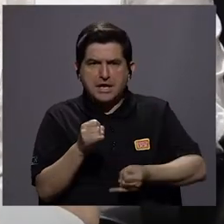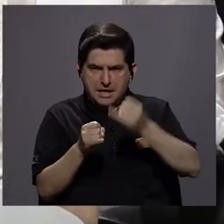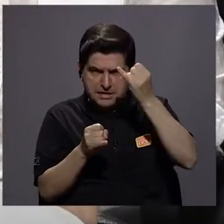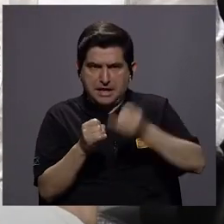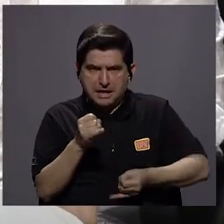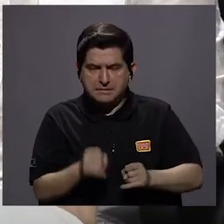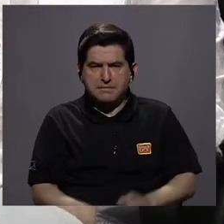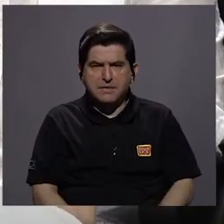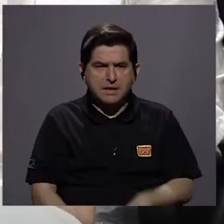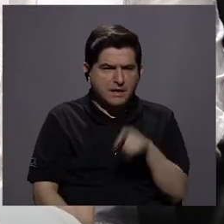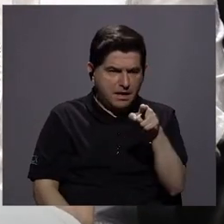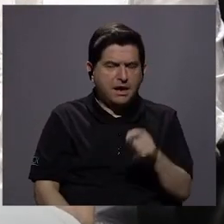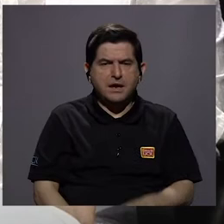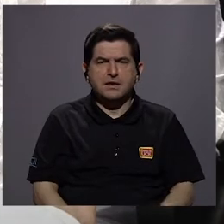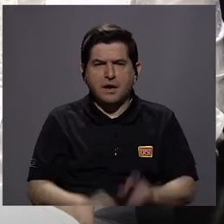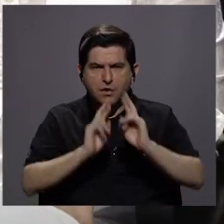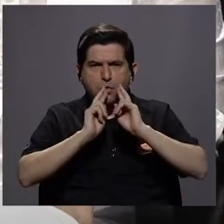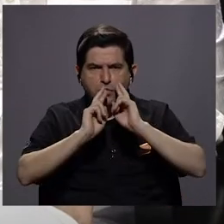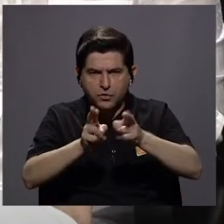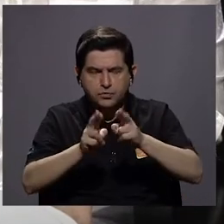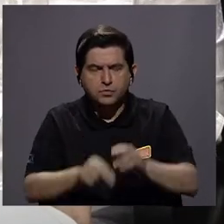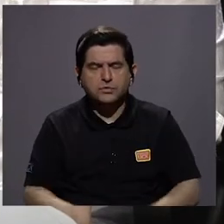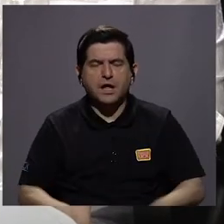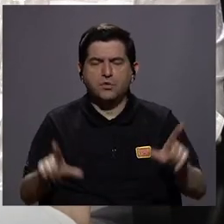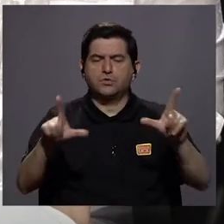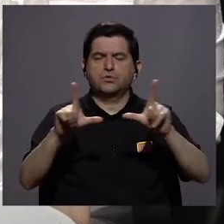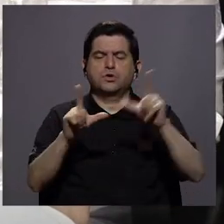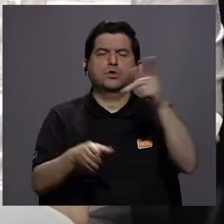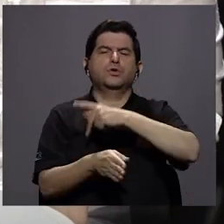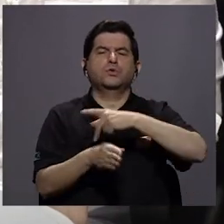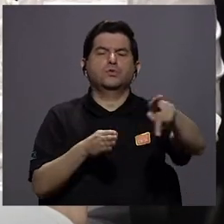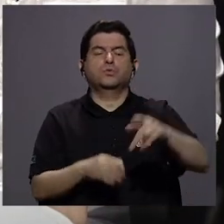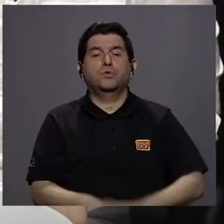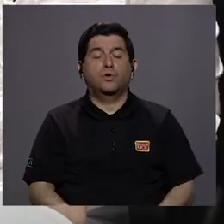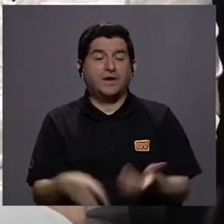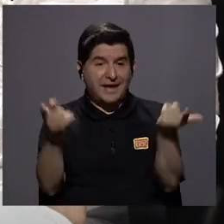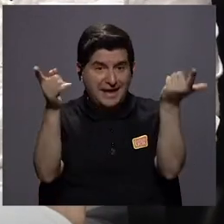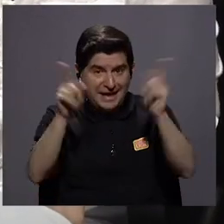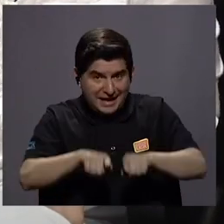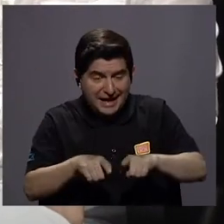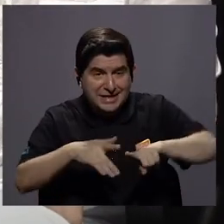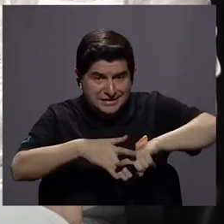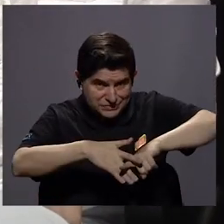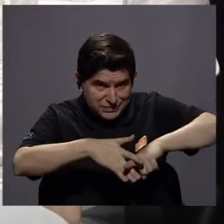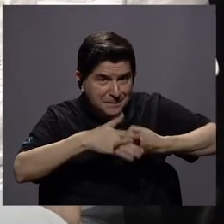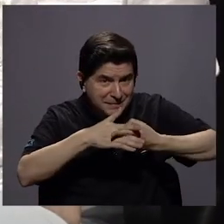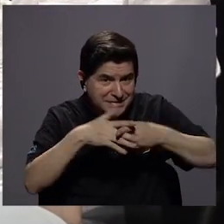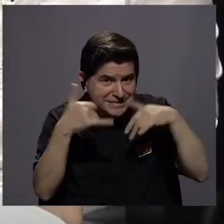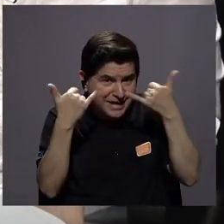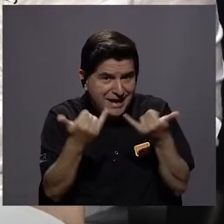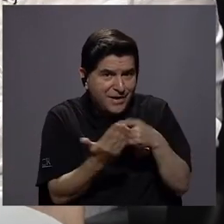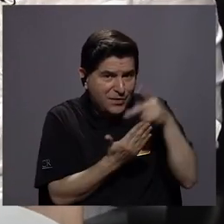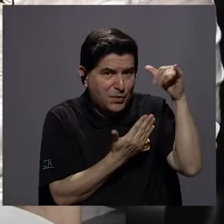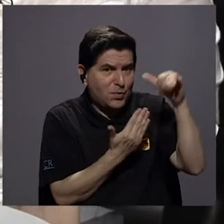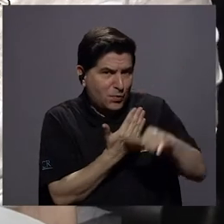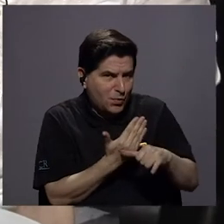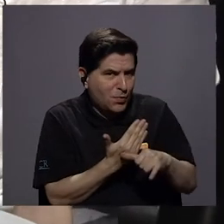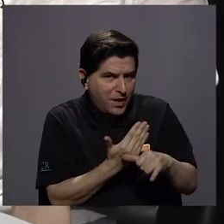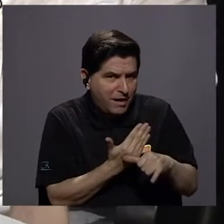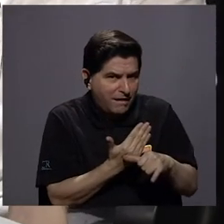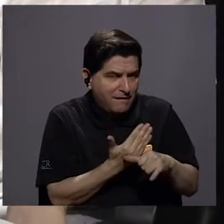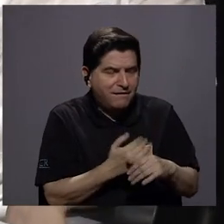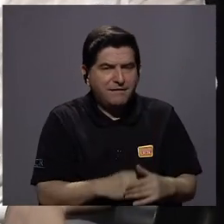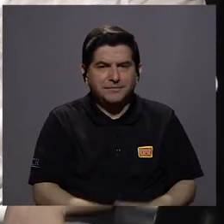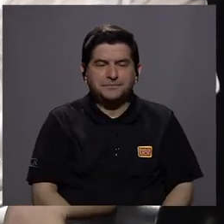con un fruto, que sería su título profesional? Sí, en este caso estamos comenzando ahora con ese proyecto. Entonces, es